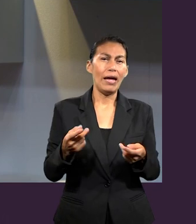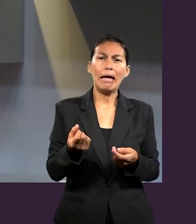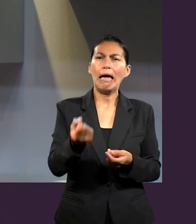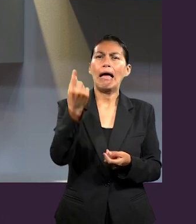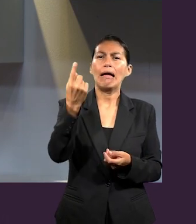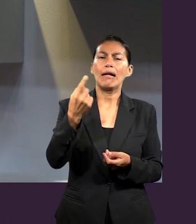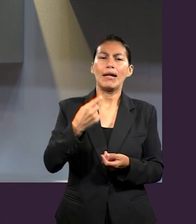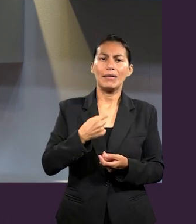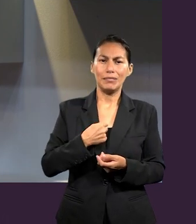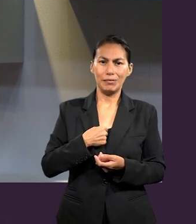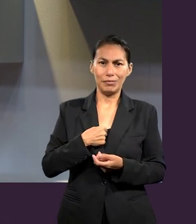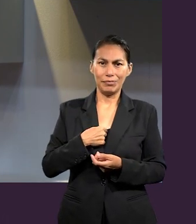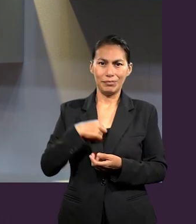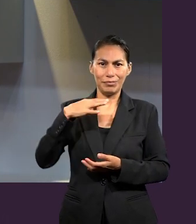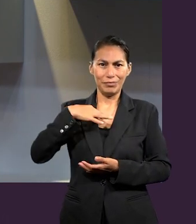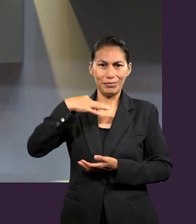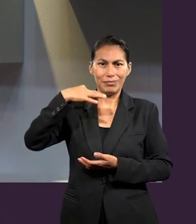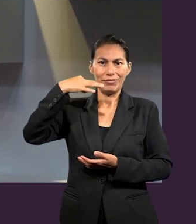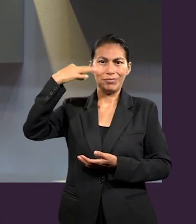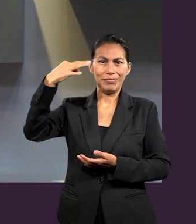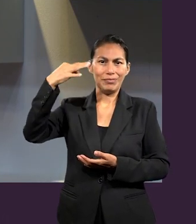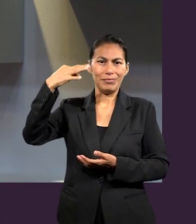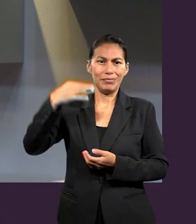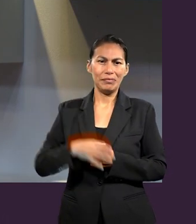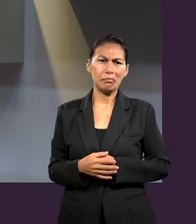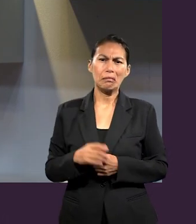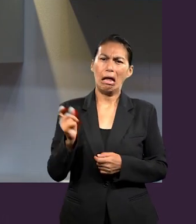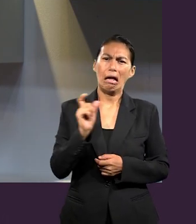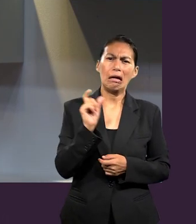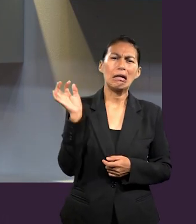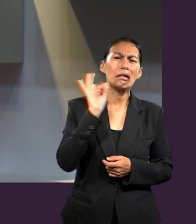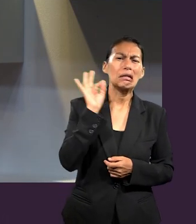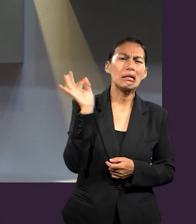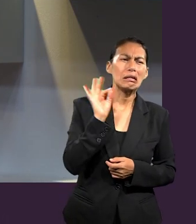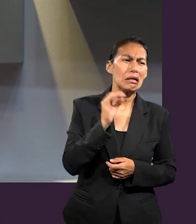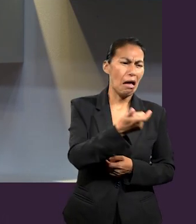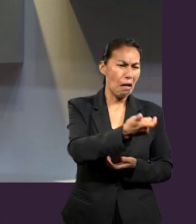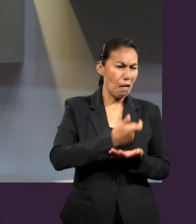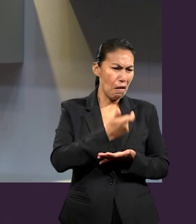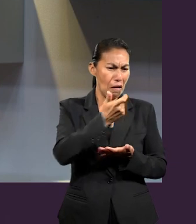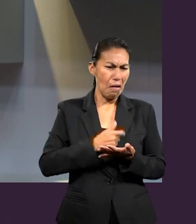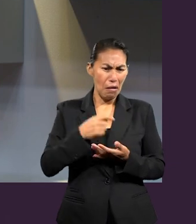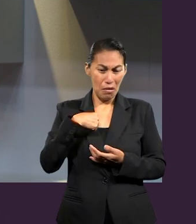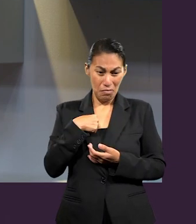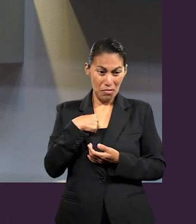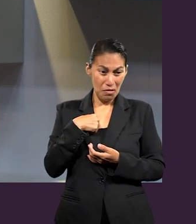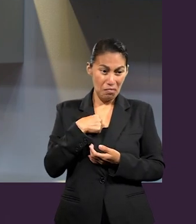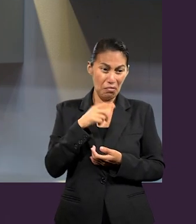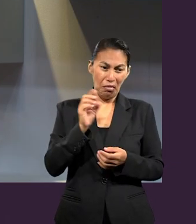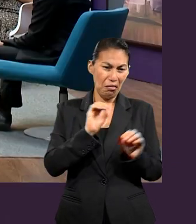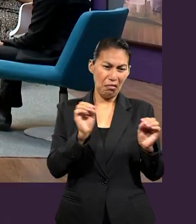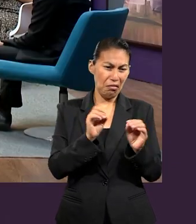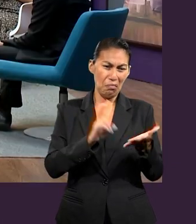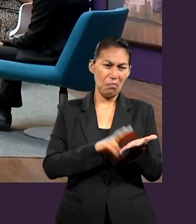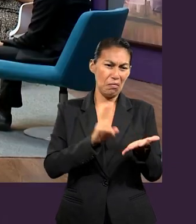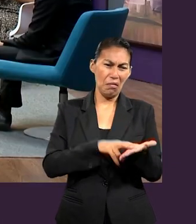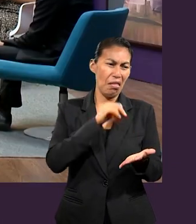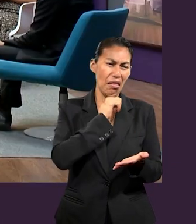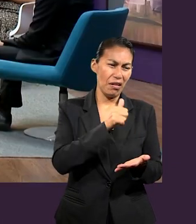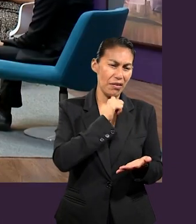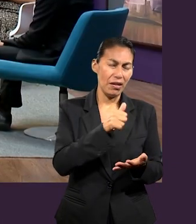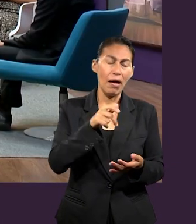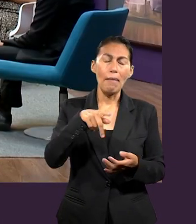alguien vino y dice, pues nadie probablemente daba un peso por mí, pero vino Jesús y dice, me lo llevo.